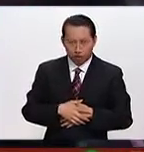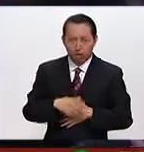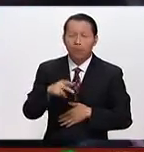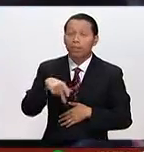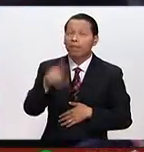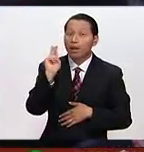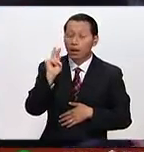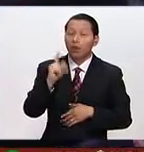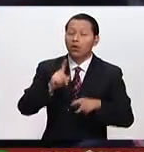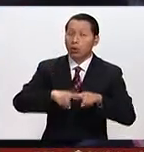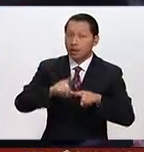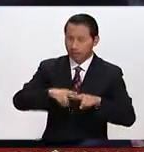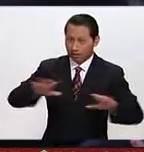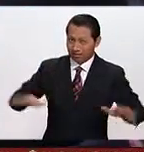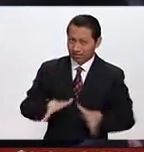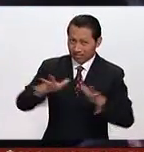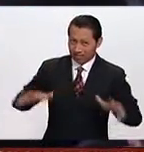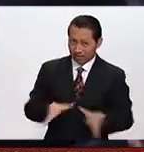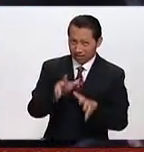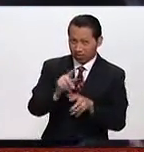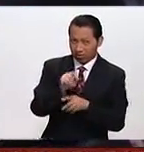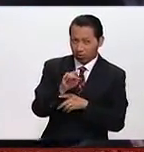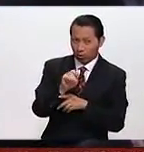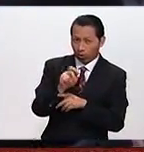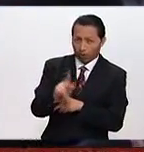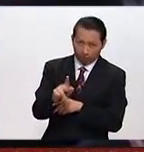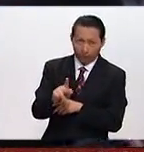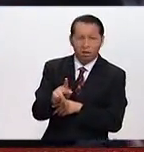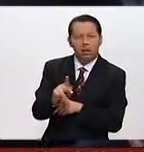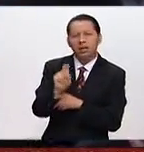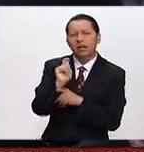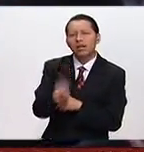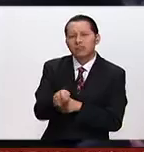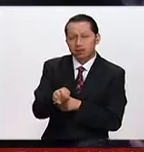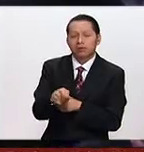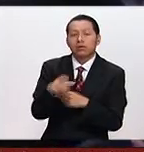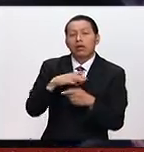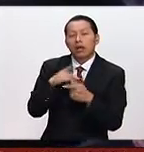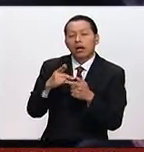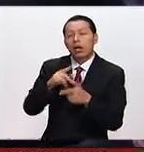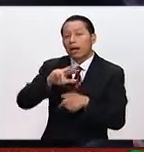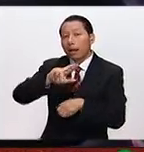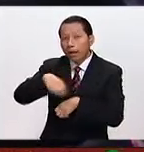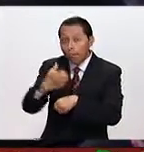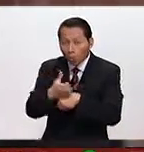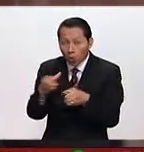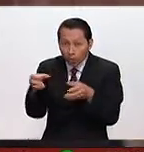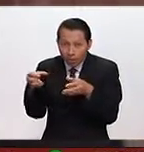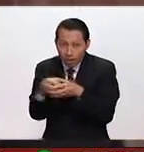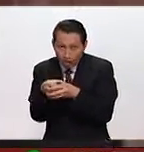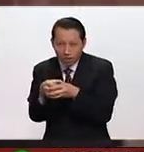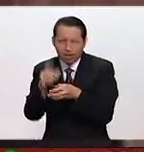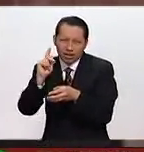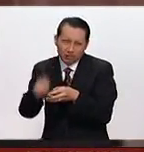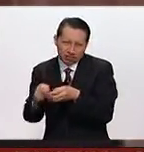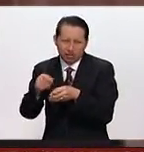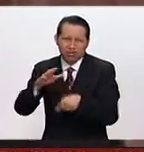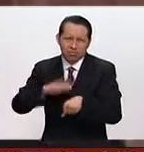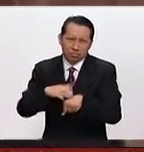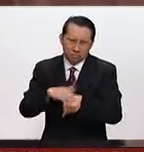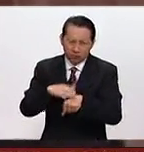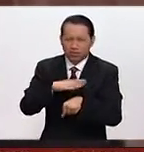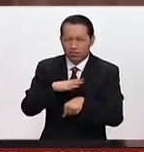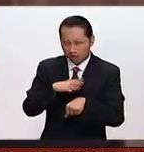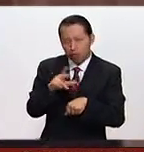Quienes impulsaron la candidatura de Donald Trump es una fracción de los republicanos que son la parte más a la derecha del